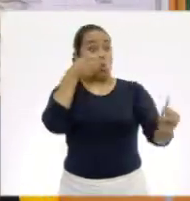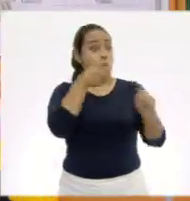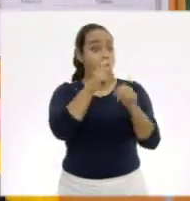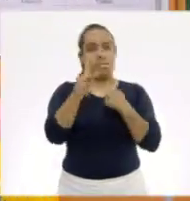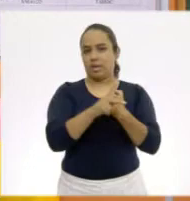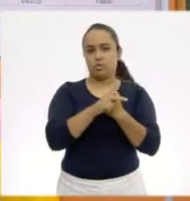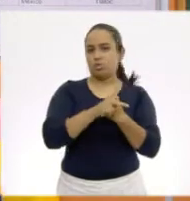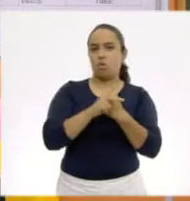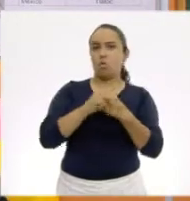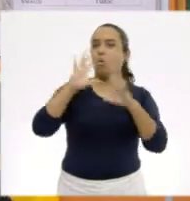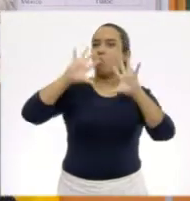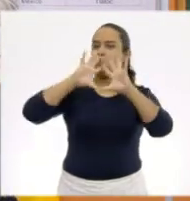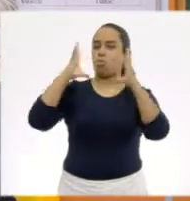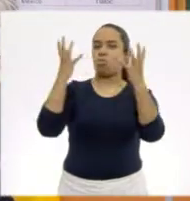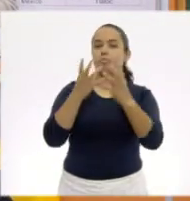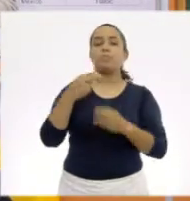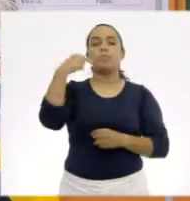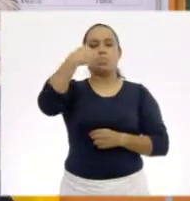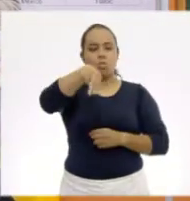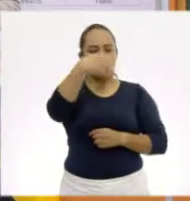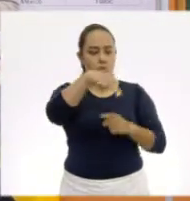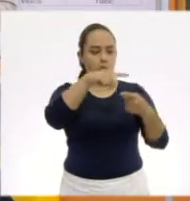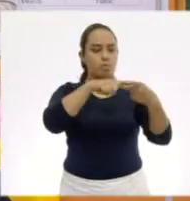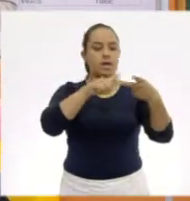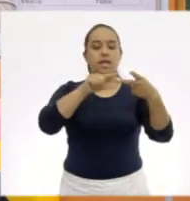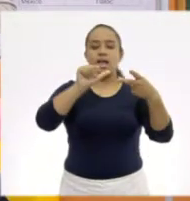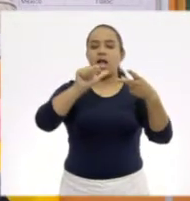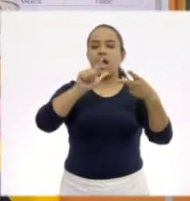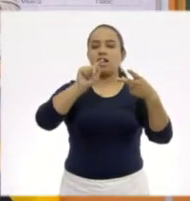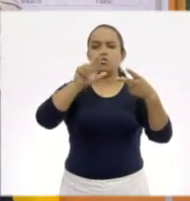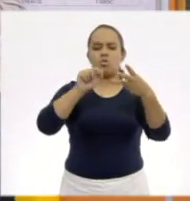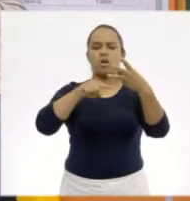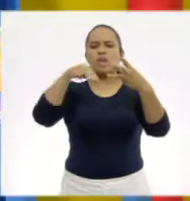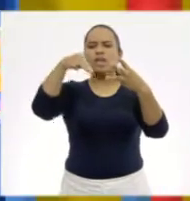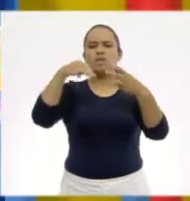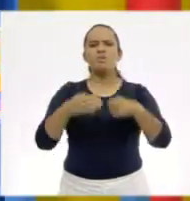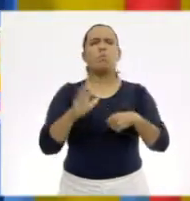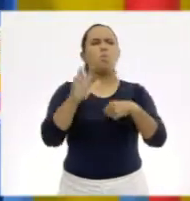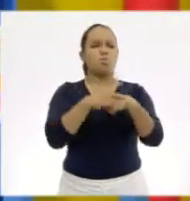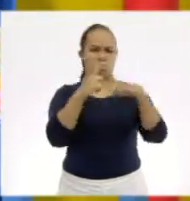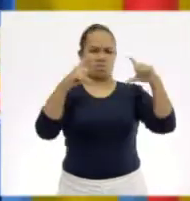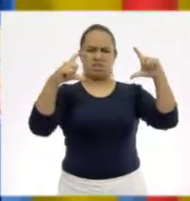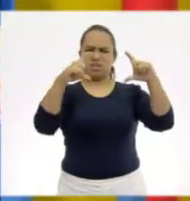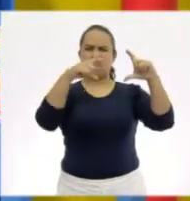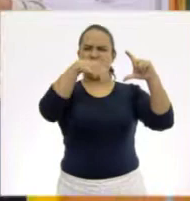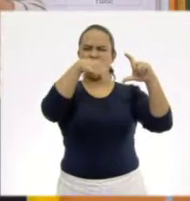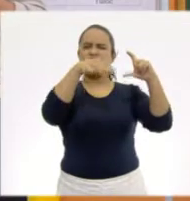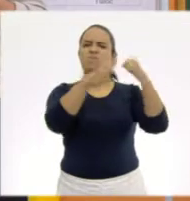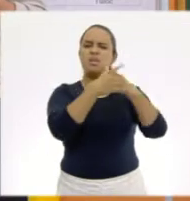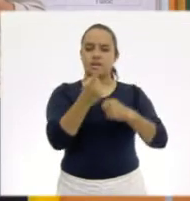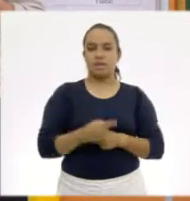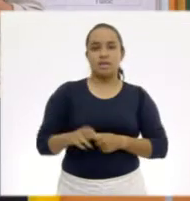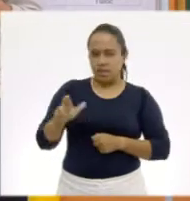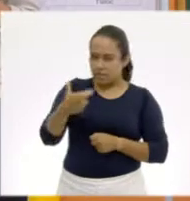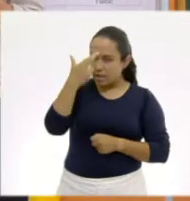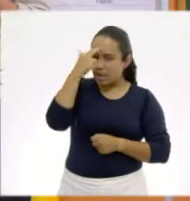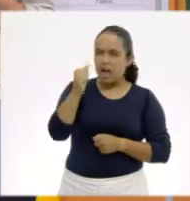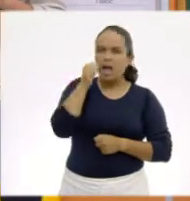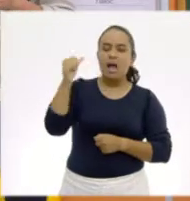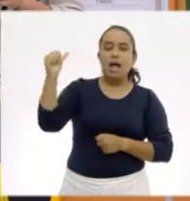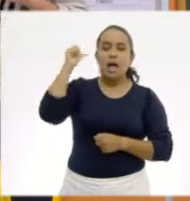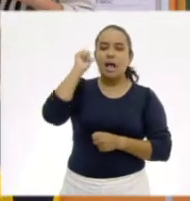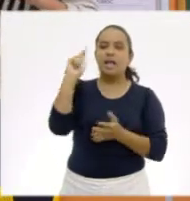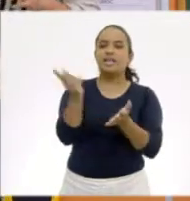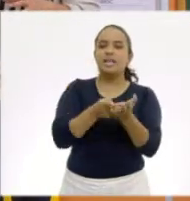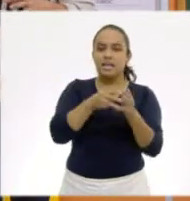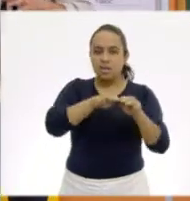Tenemos nombre, altura y una M. ¿Por qué está entre paréntesis esa M? ¿Te acuerdas ayer que veíamos